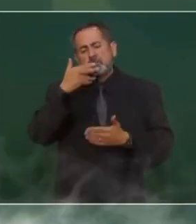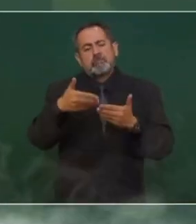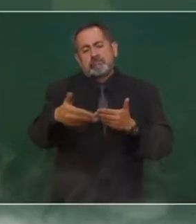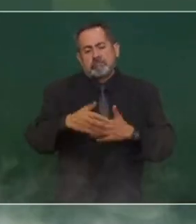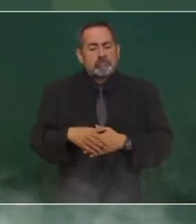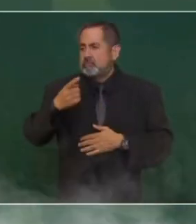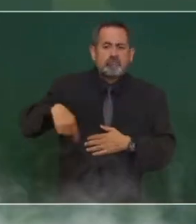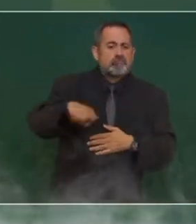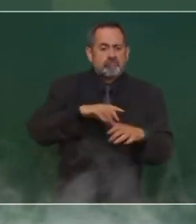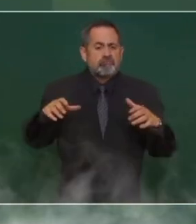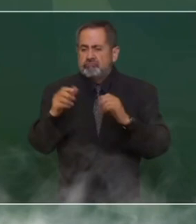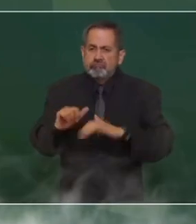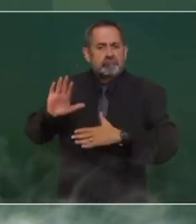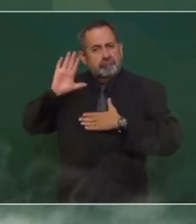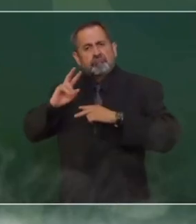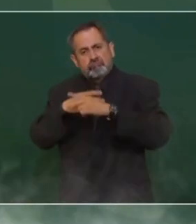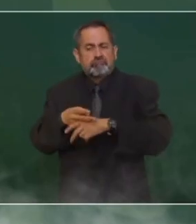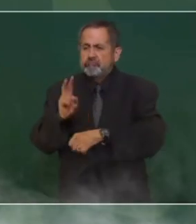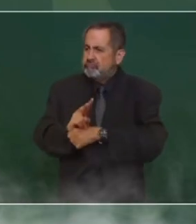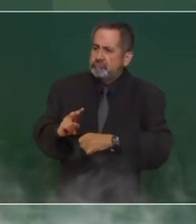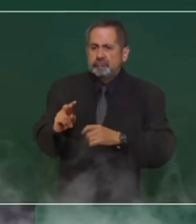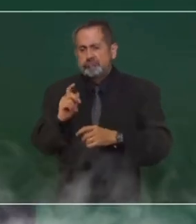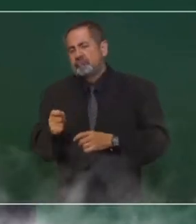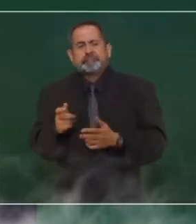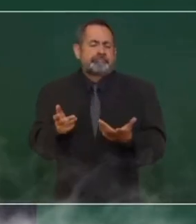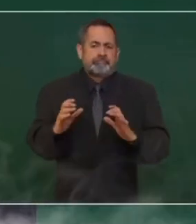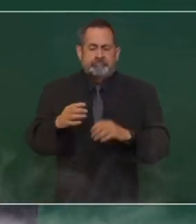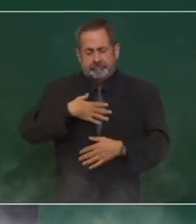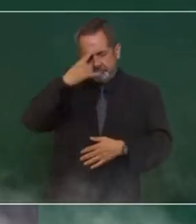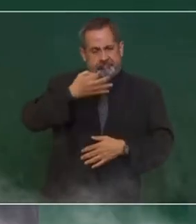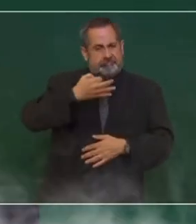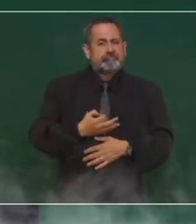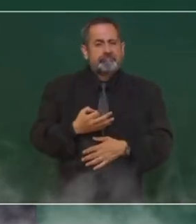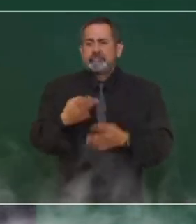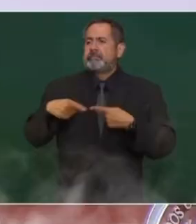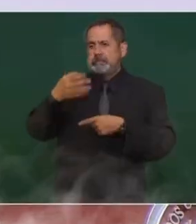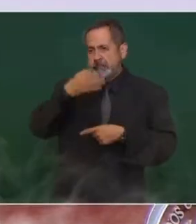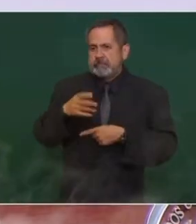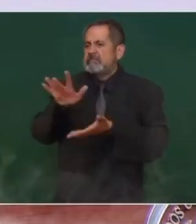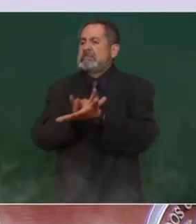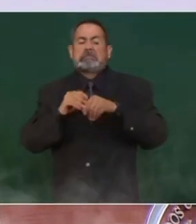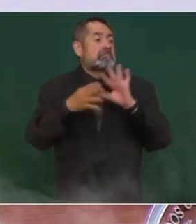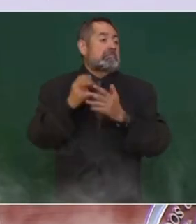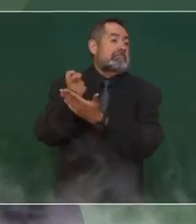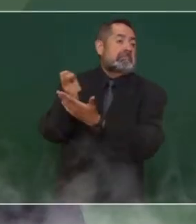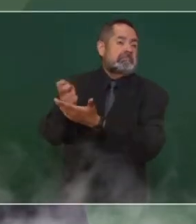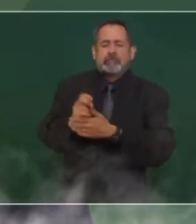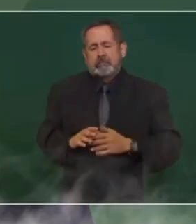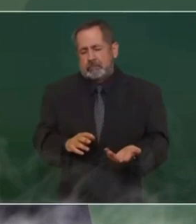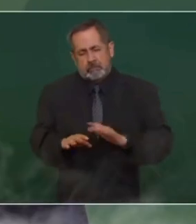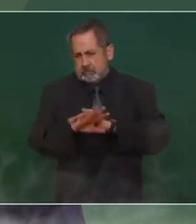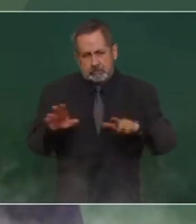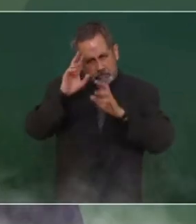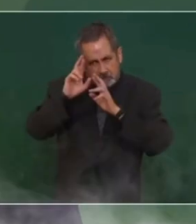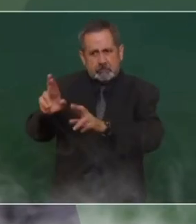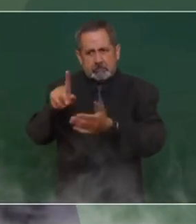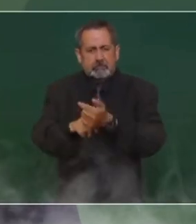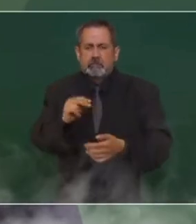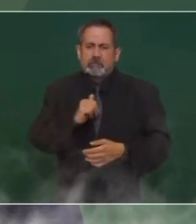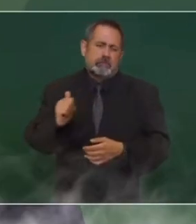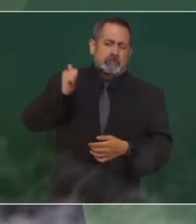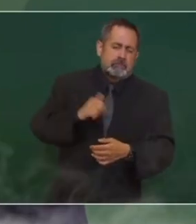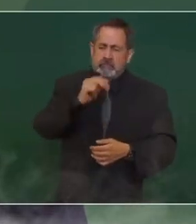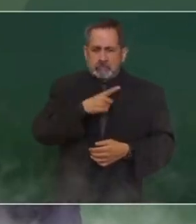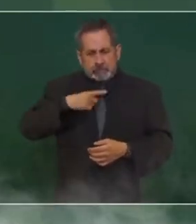cosas. Y que todos hagamos un compromiso de cuidar la dignidad de las personas, el dolor ajeno, no sacar raja,